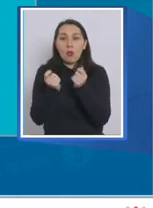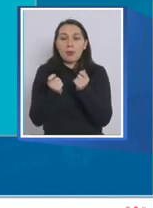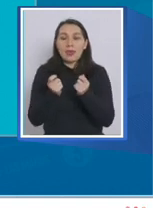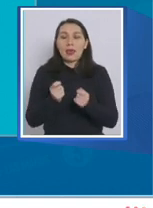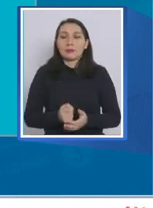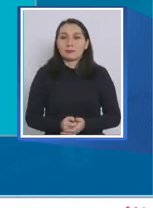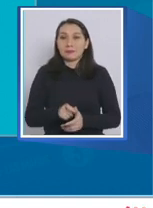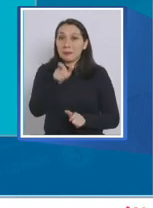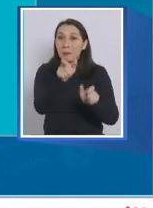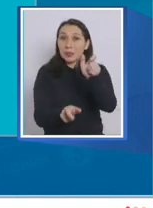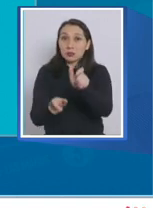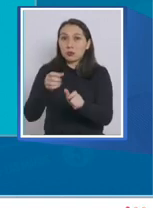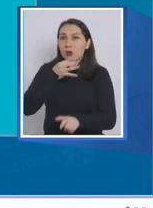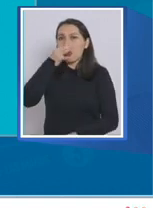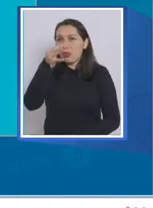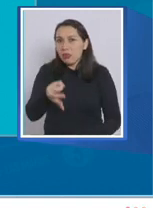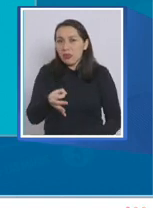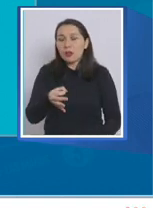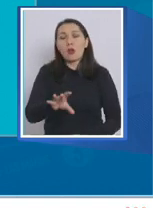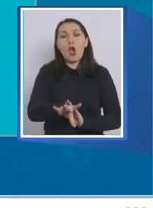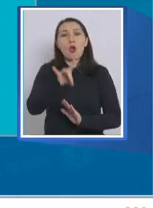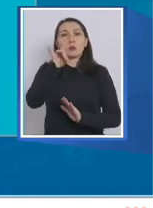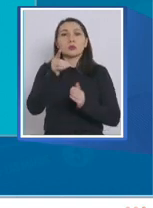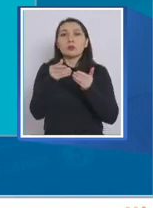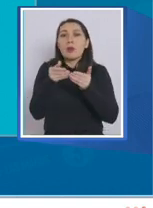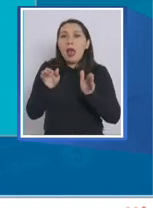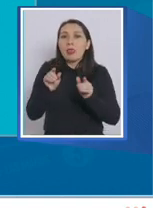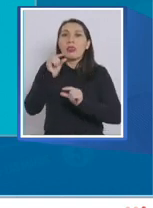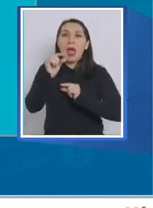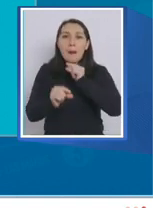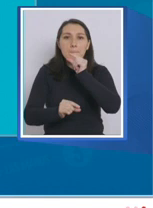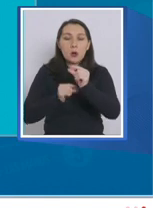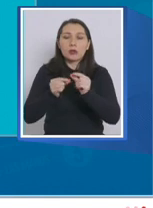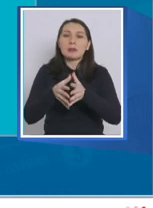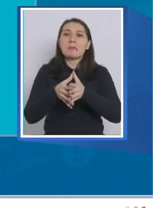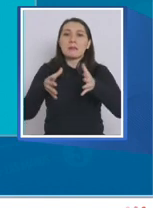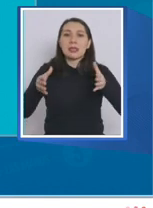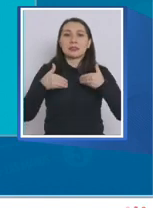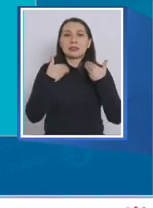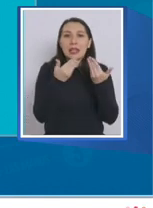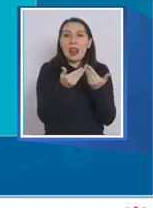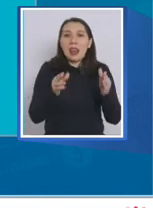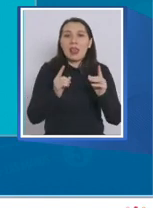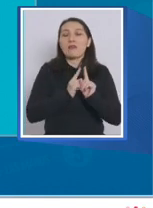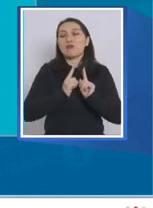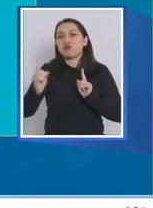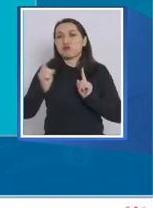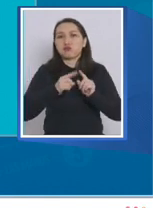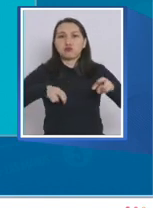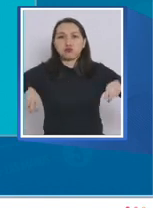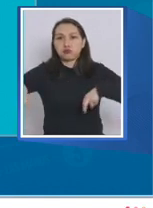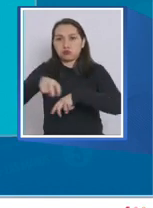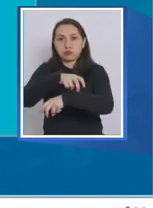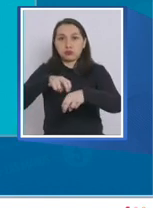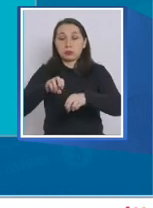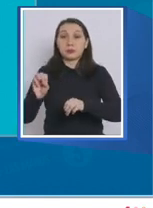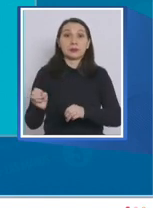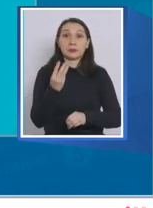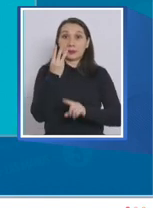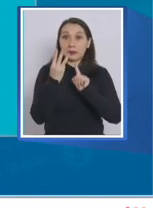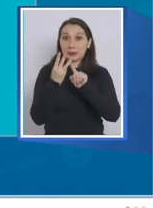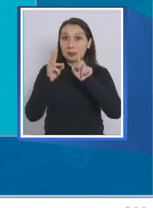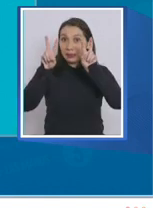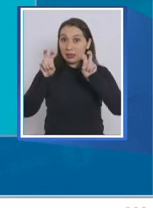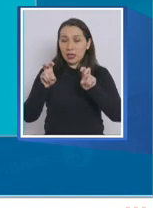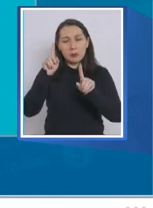Los participantes plantearon la opción de una apertura progresiva y mayores libertades de movilidad. El tercer tópico